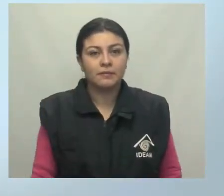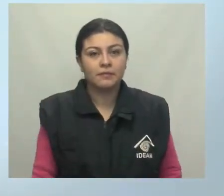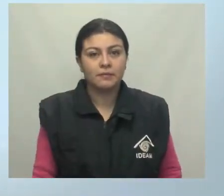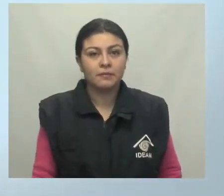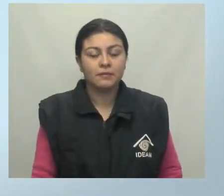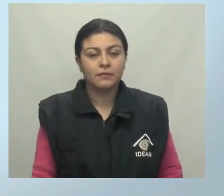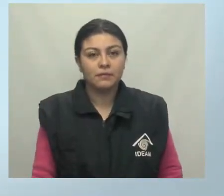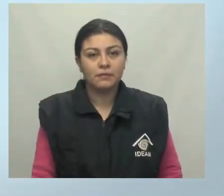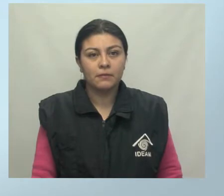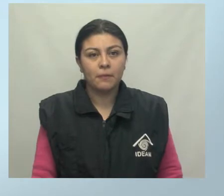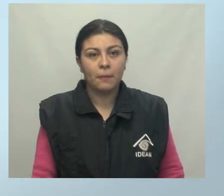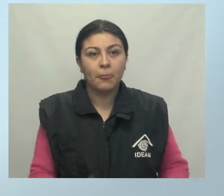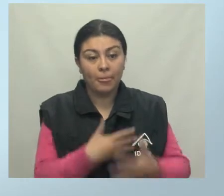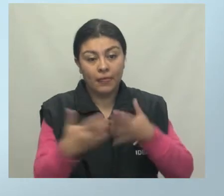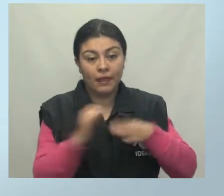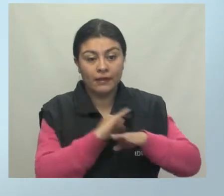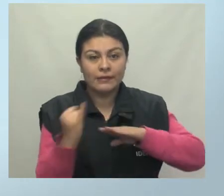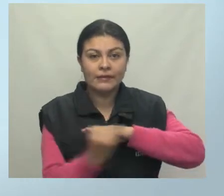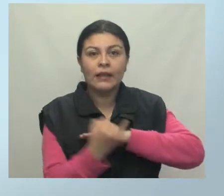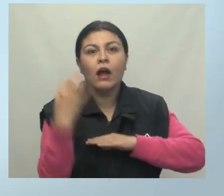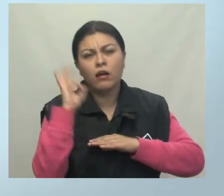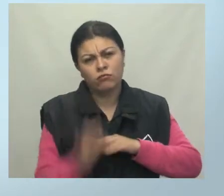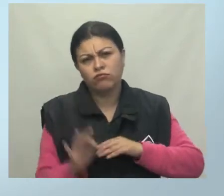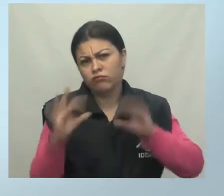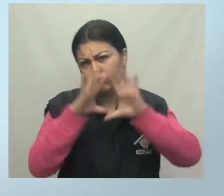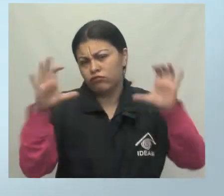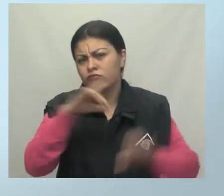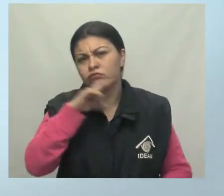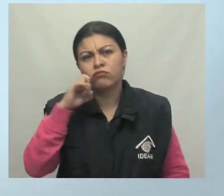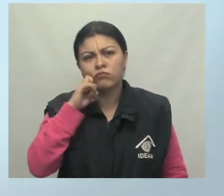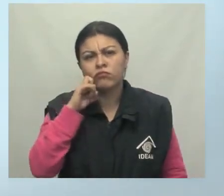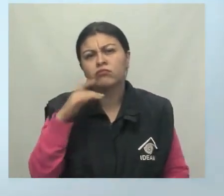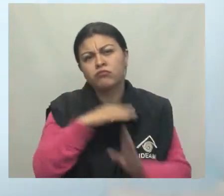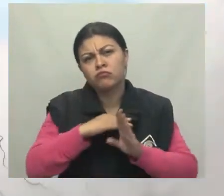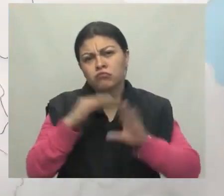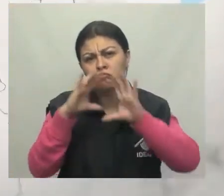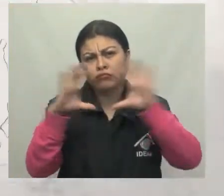Nuestras islas tendrán tiempo seco con cielos parcialmente nublados.